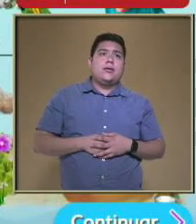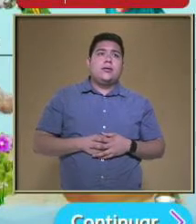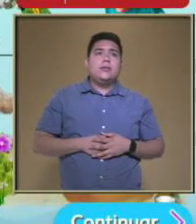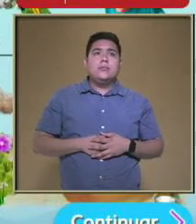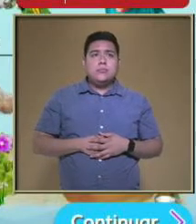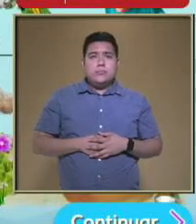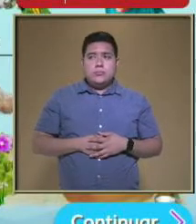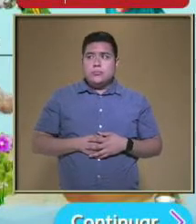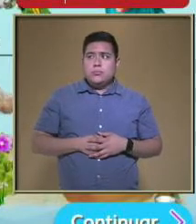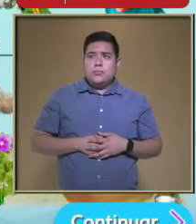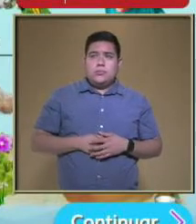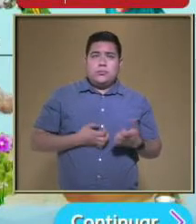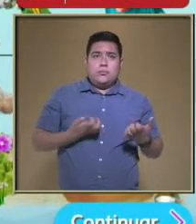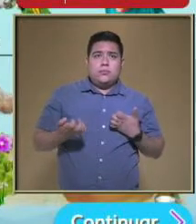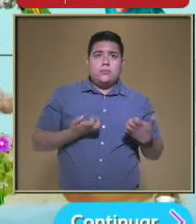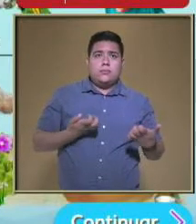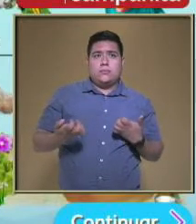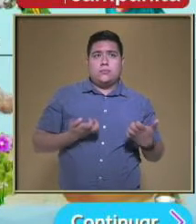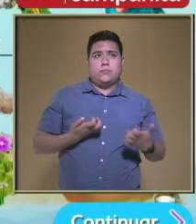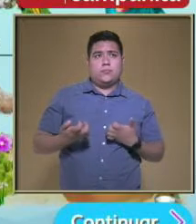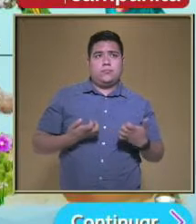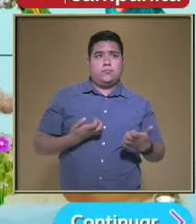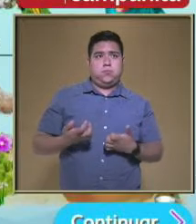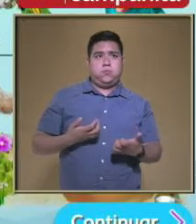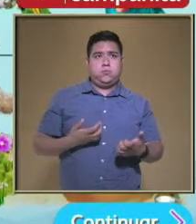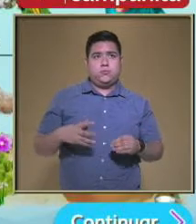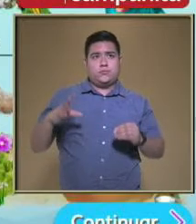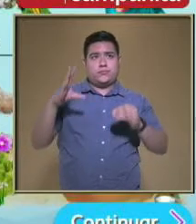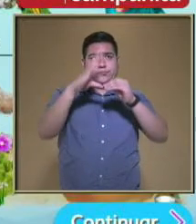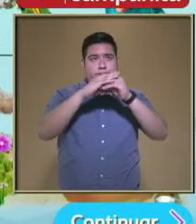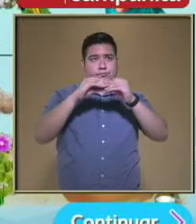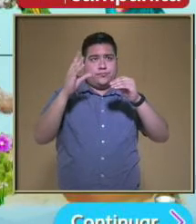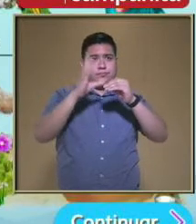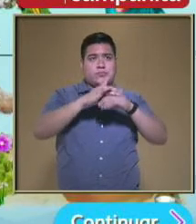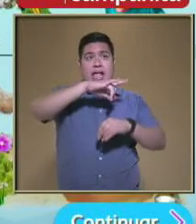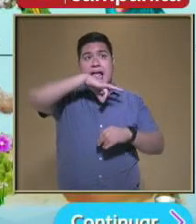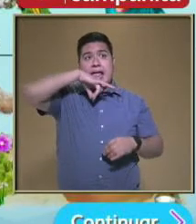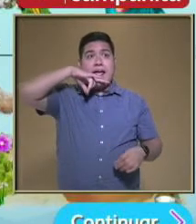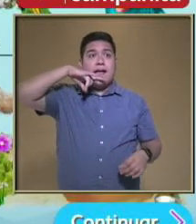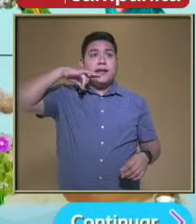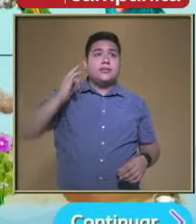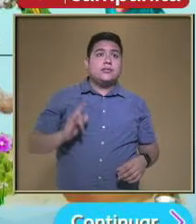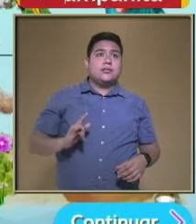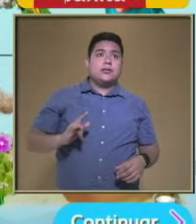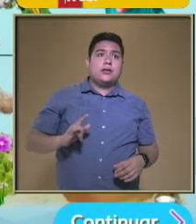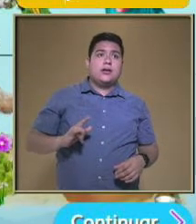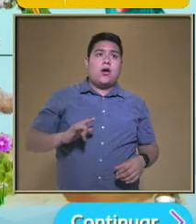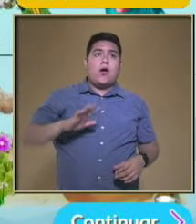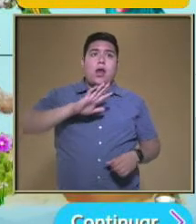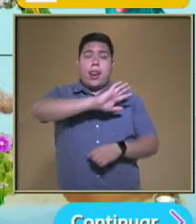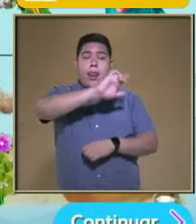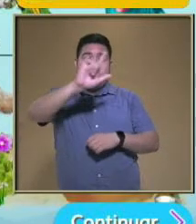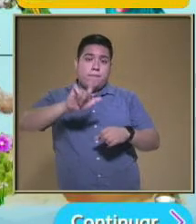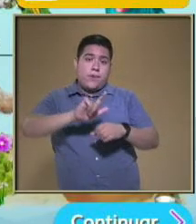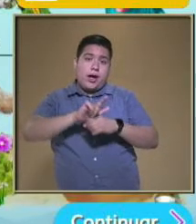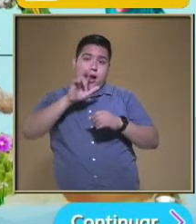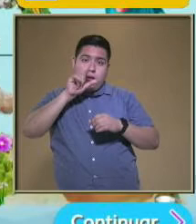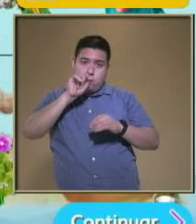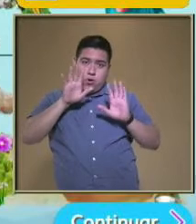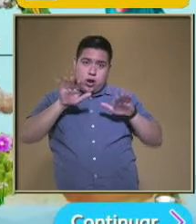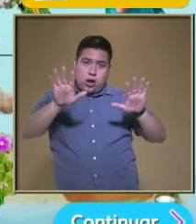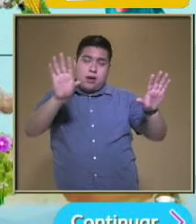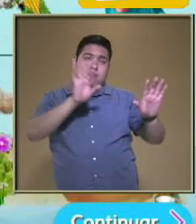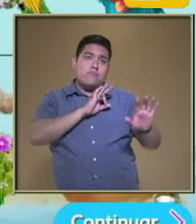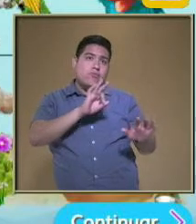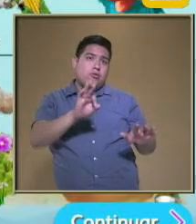siguiente ejercicio Y nos dice El fruto de la planta De chile Es un alimento Para un animal Capaz de volar Y tenemos ahí